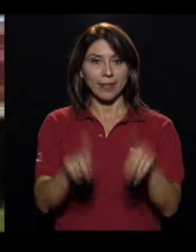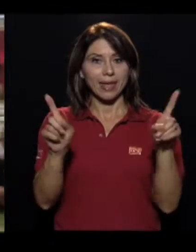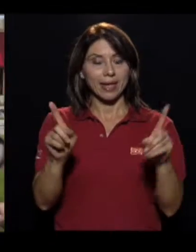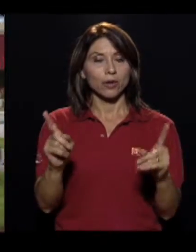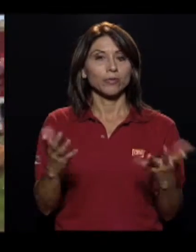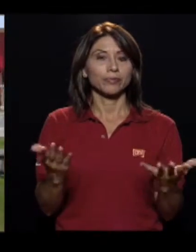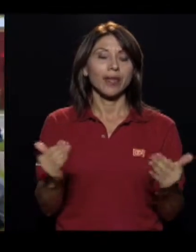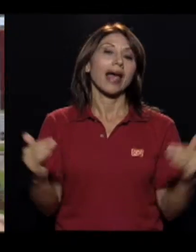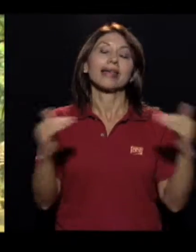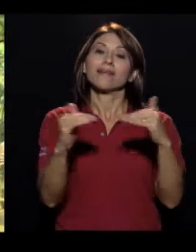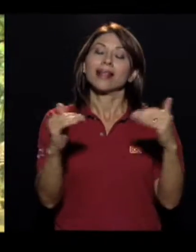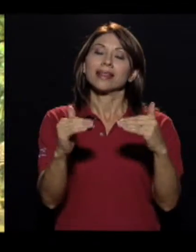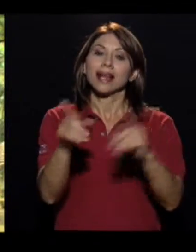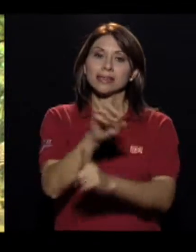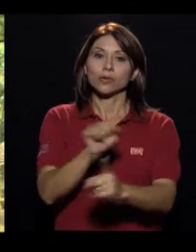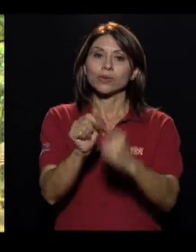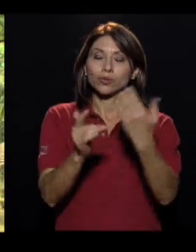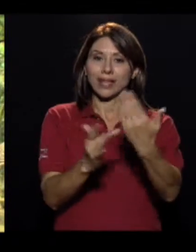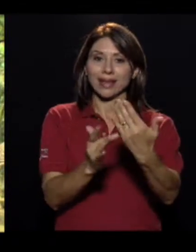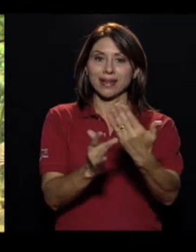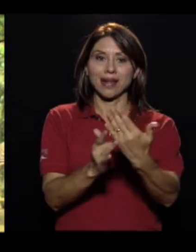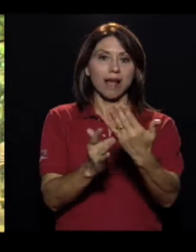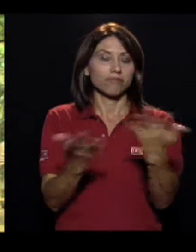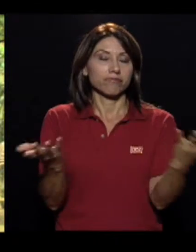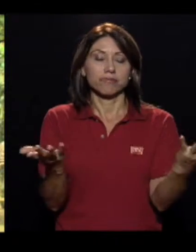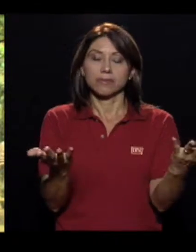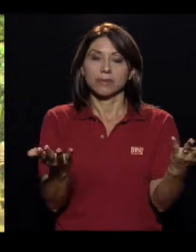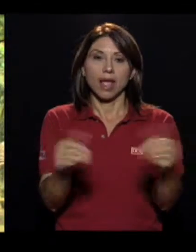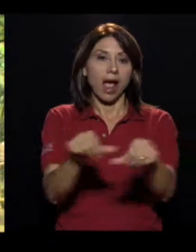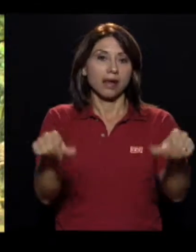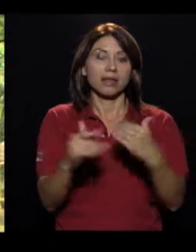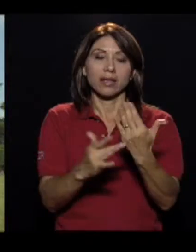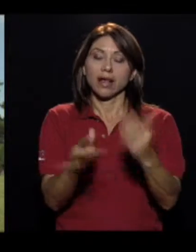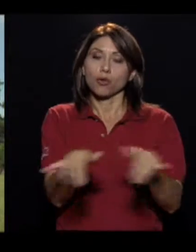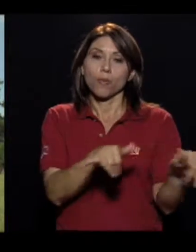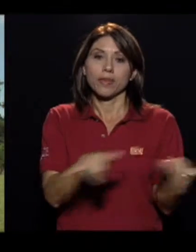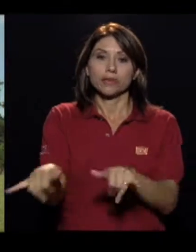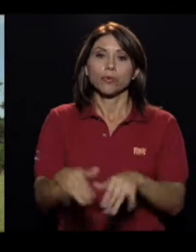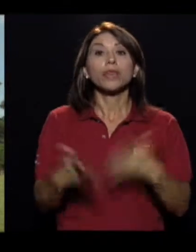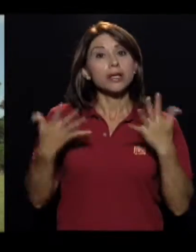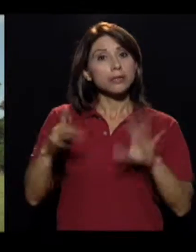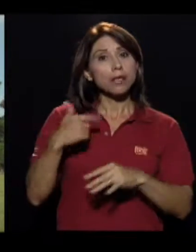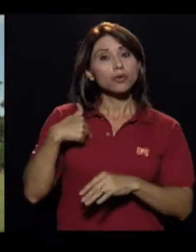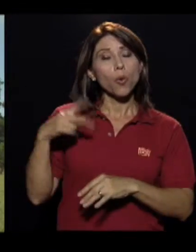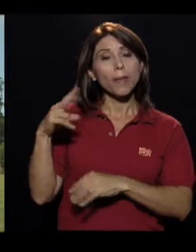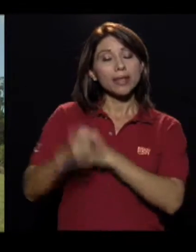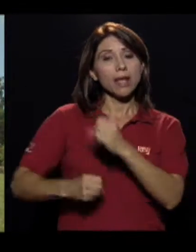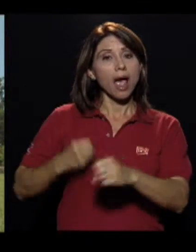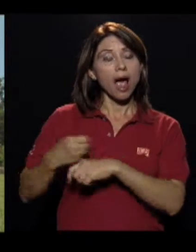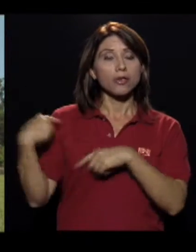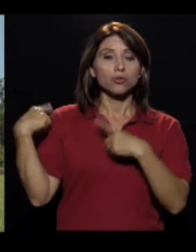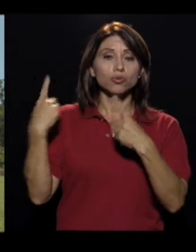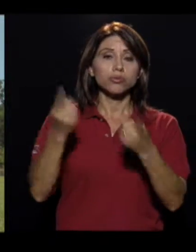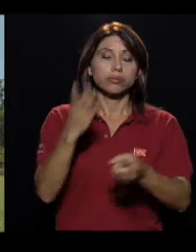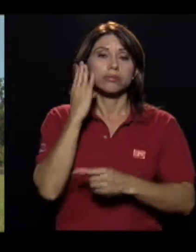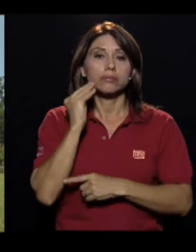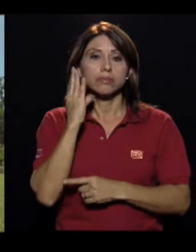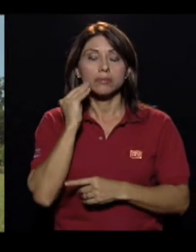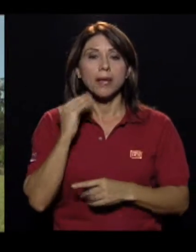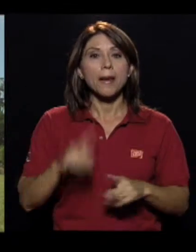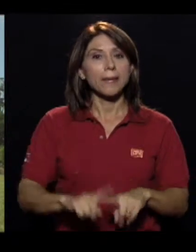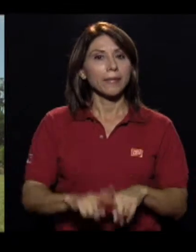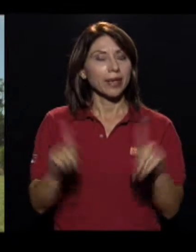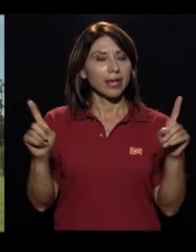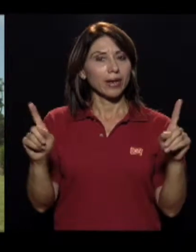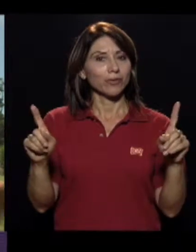Pero a nivel del gesto técnico es exactamente lo mismo. Yo he tenido una experiencia ya de 20 años en lo que es lanzamientos, pero